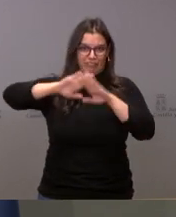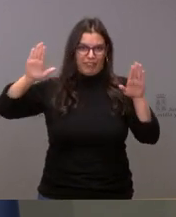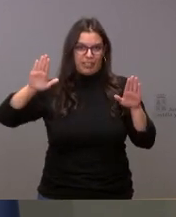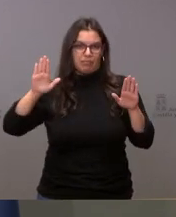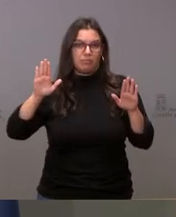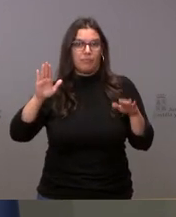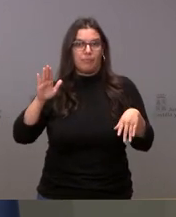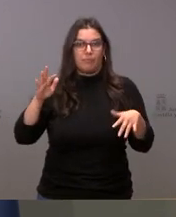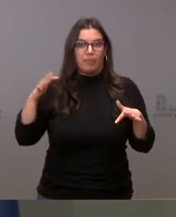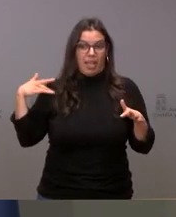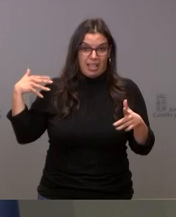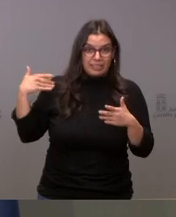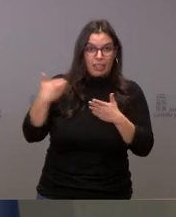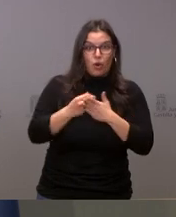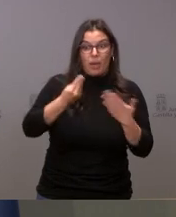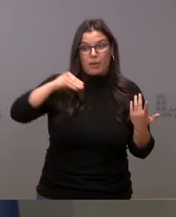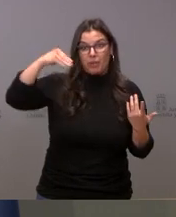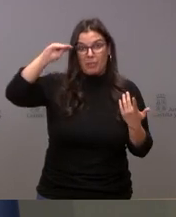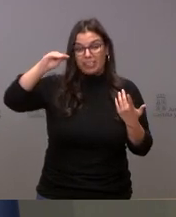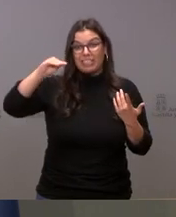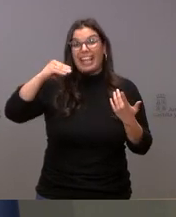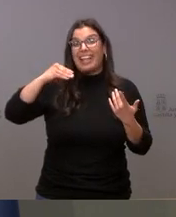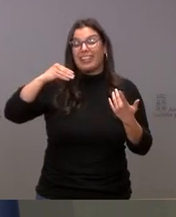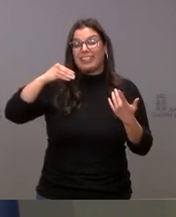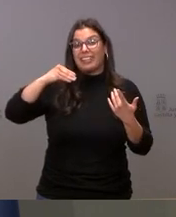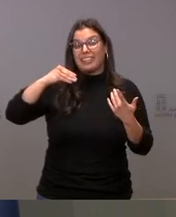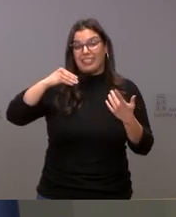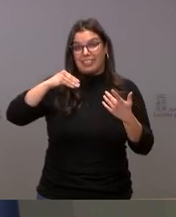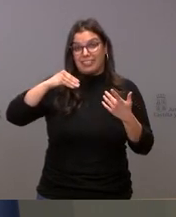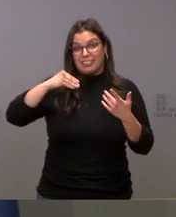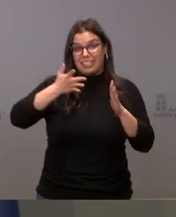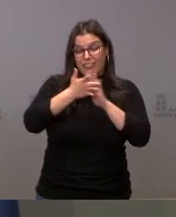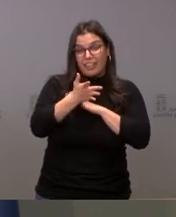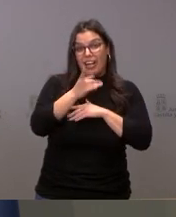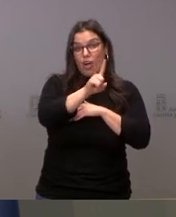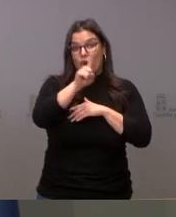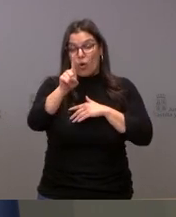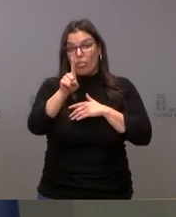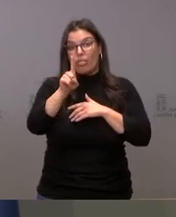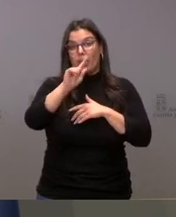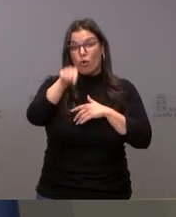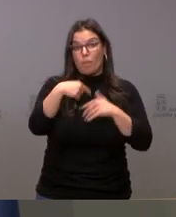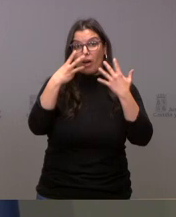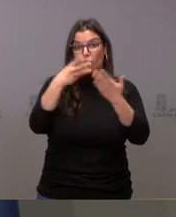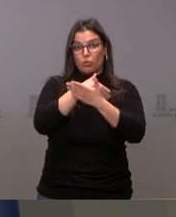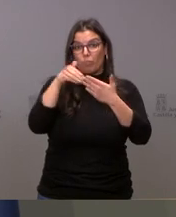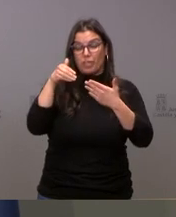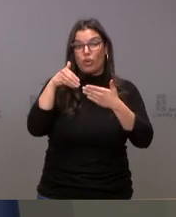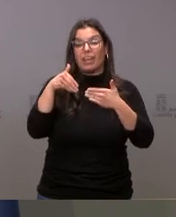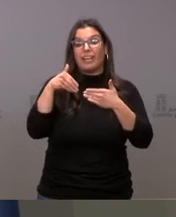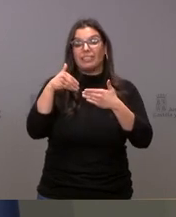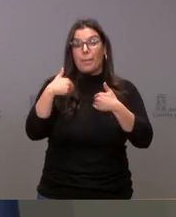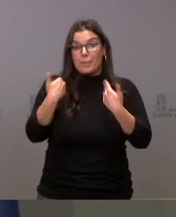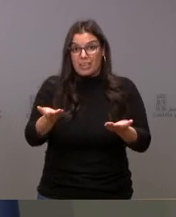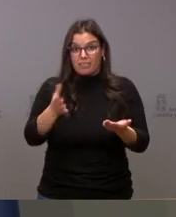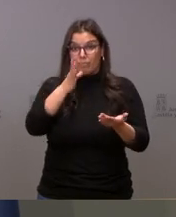que se han incurrido, como les digo, suponen 11,8 millones de más gasto desde el Gobierno a la Junta de Castilla y